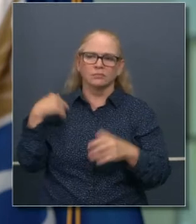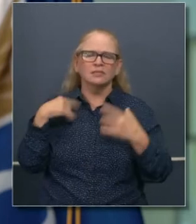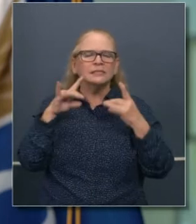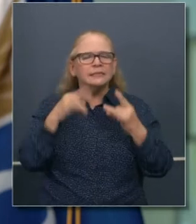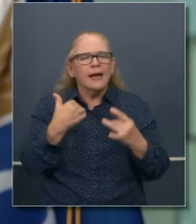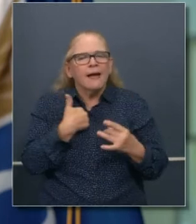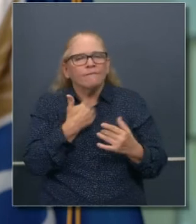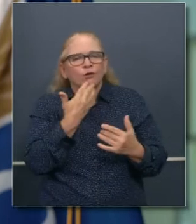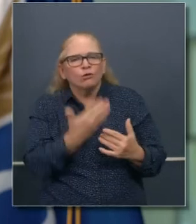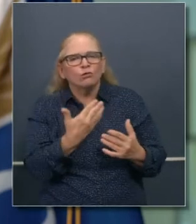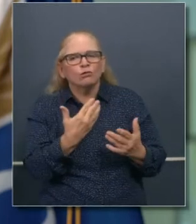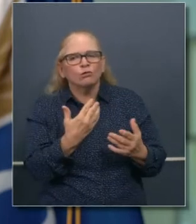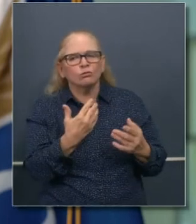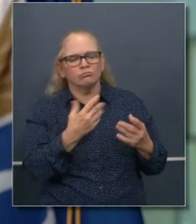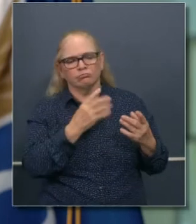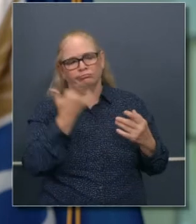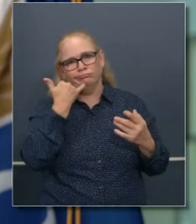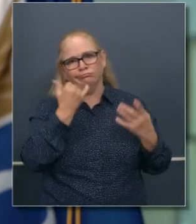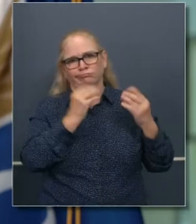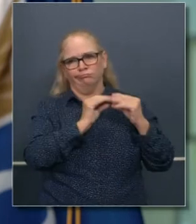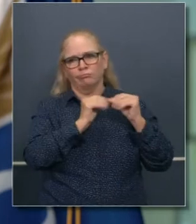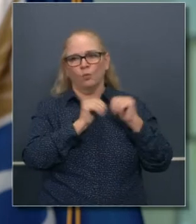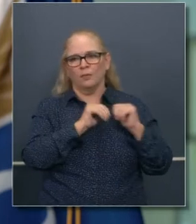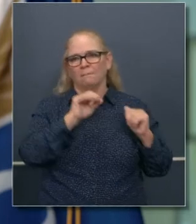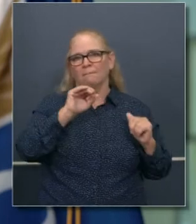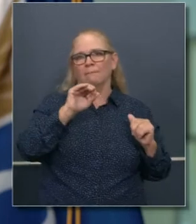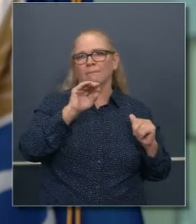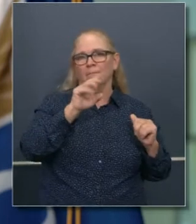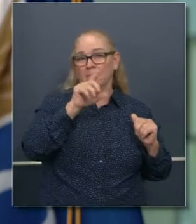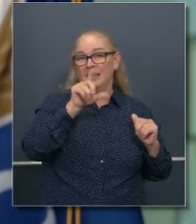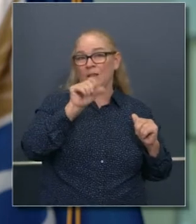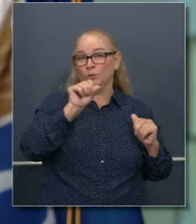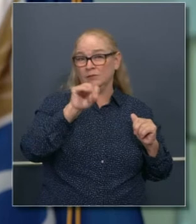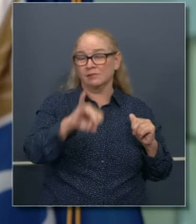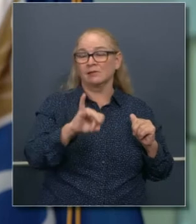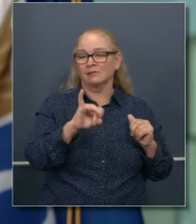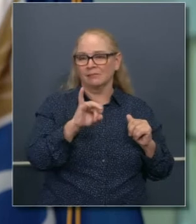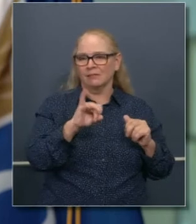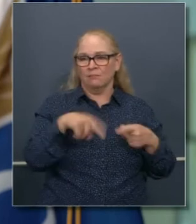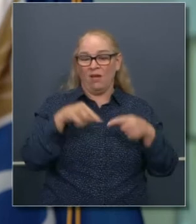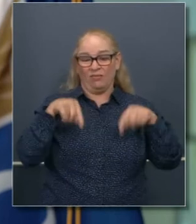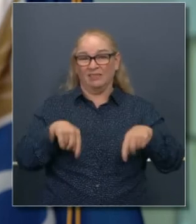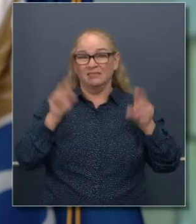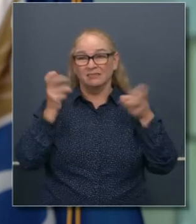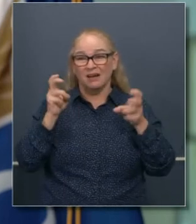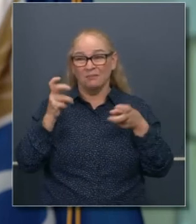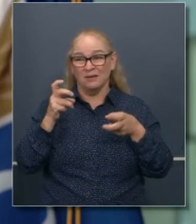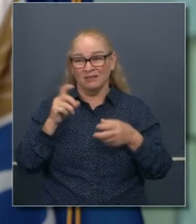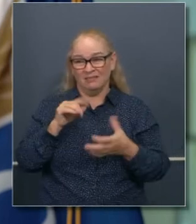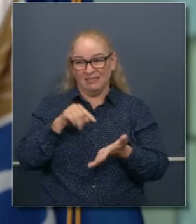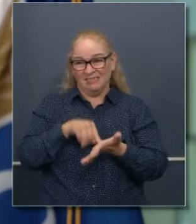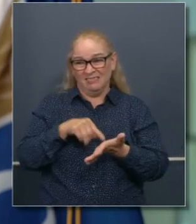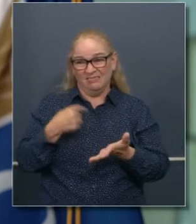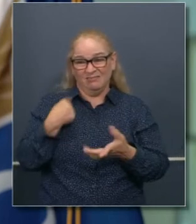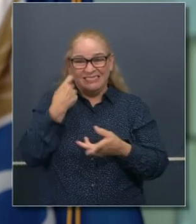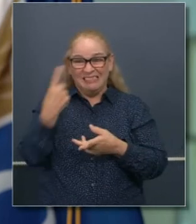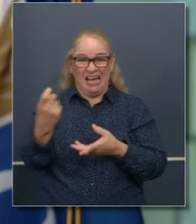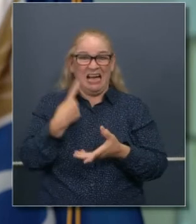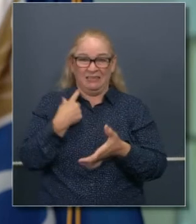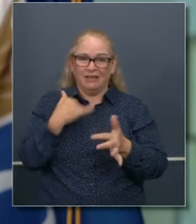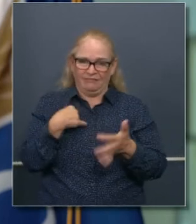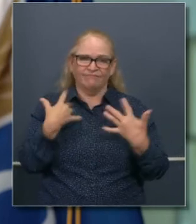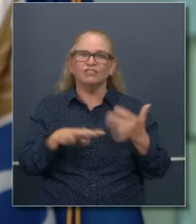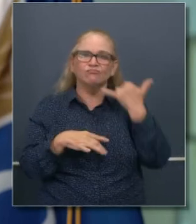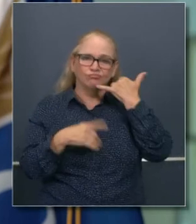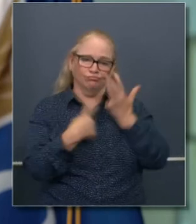Hemos hecho una llamada muy clara con la vocera O'Pelosi en cuanto a este toma específicamente y respondiendo a su pregunta de qué es lo que estamos haciendo.